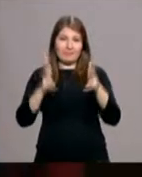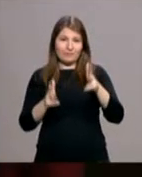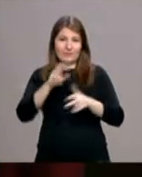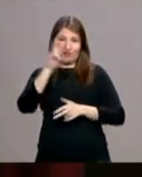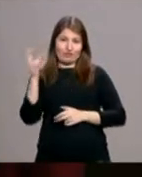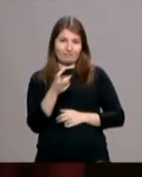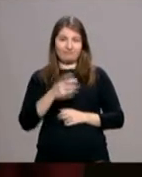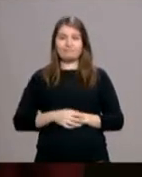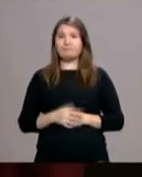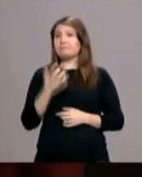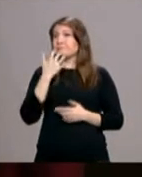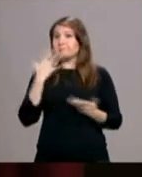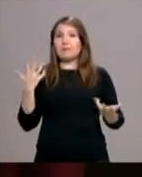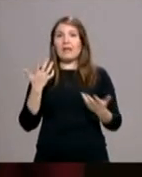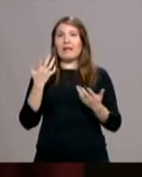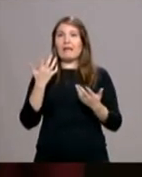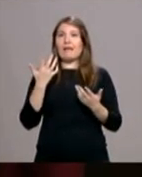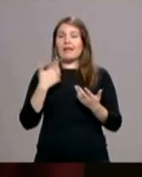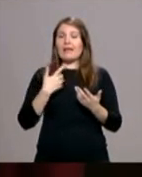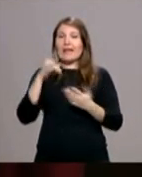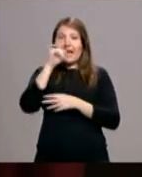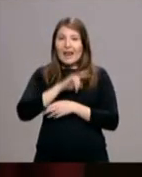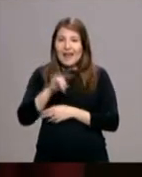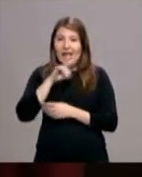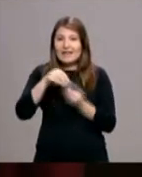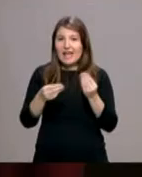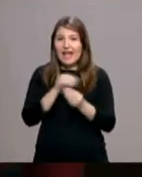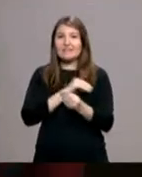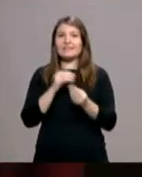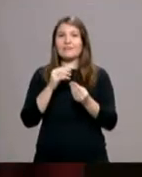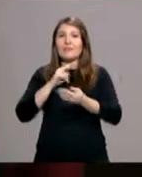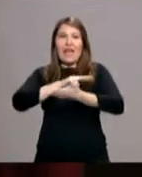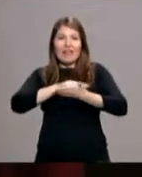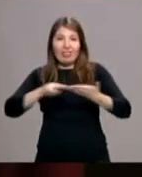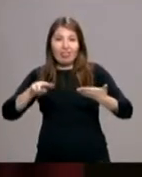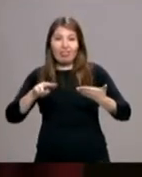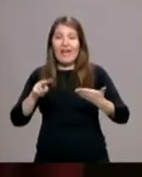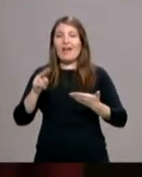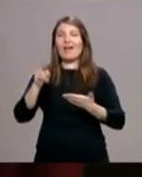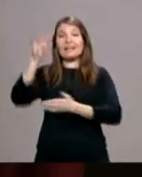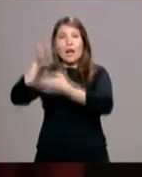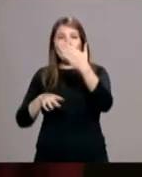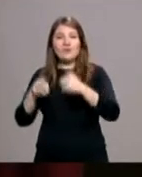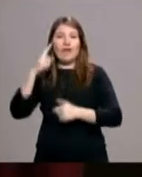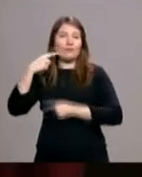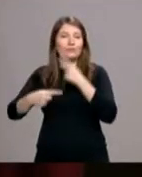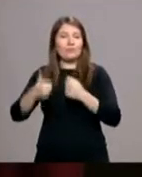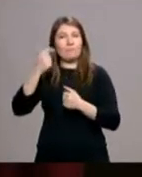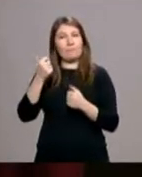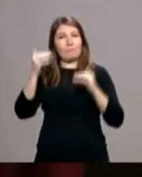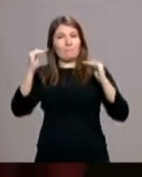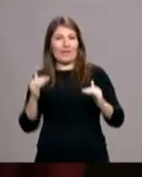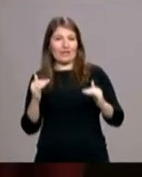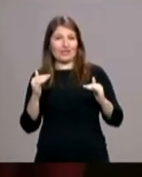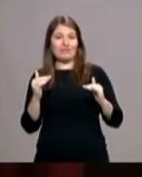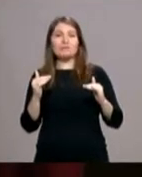si en Galicia y que si en Cataluña son donde tradicionalmente se marca menos la casilla, normalmente